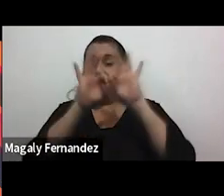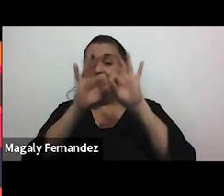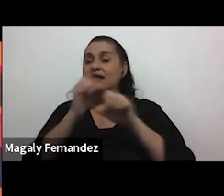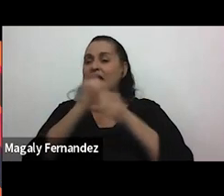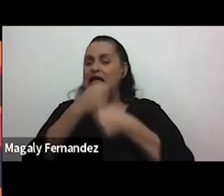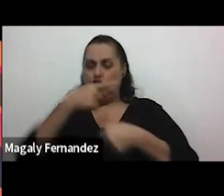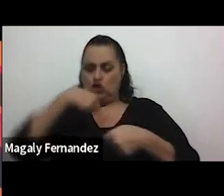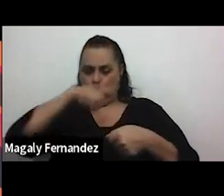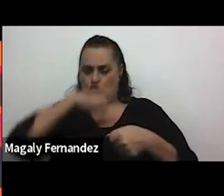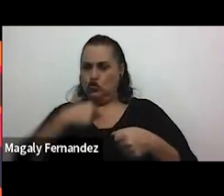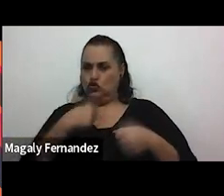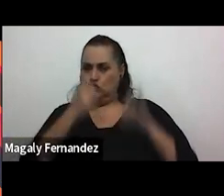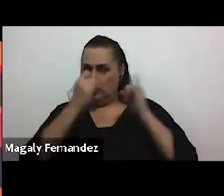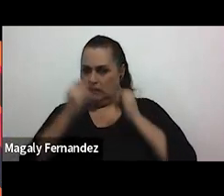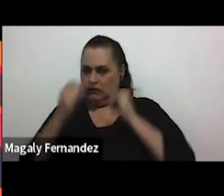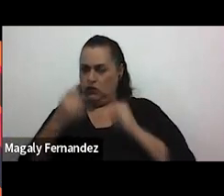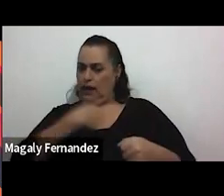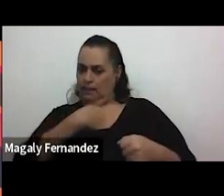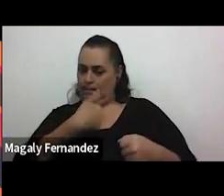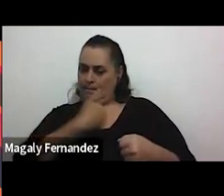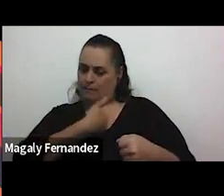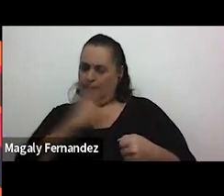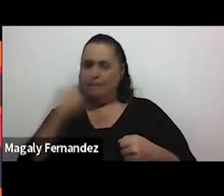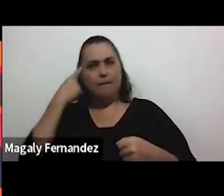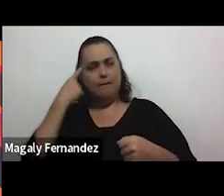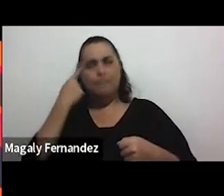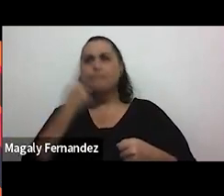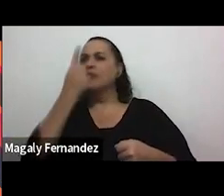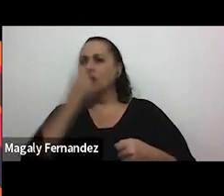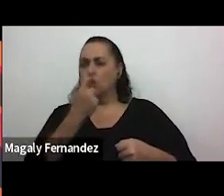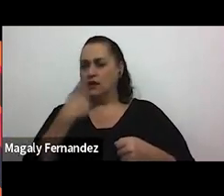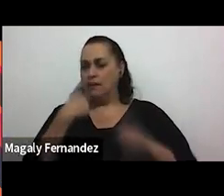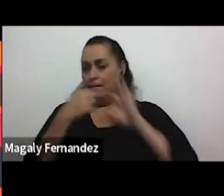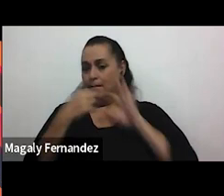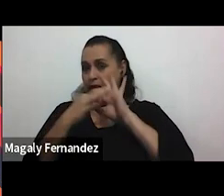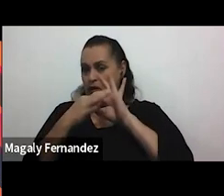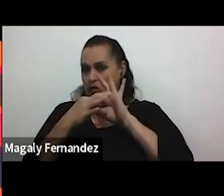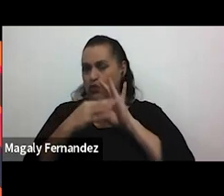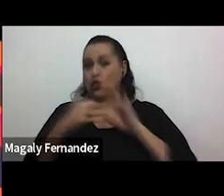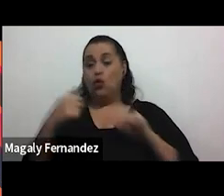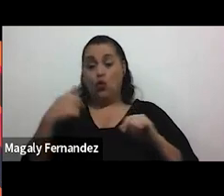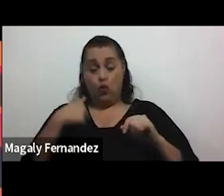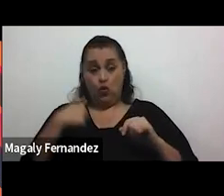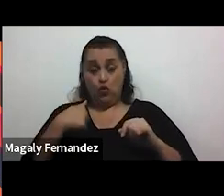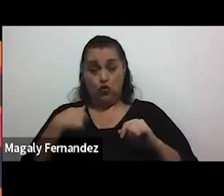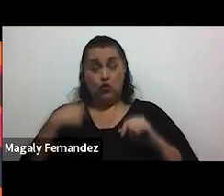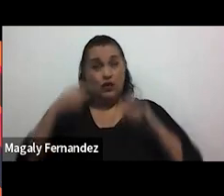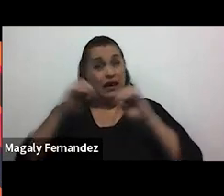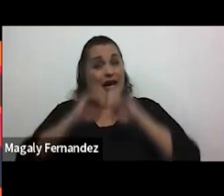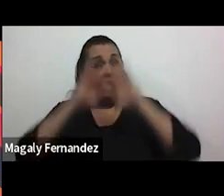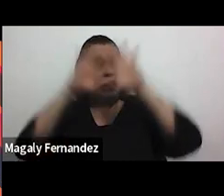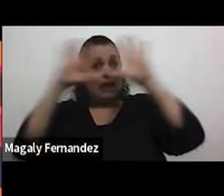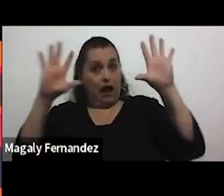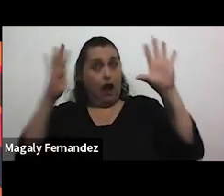preguntas individuales antes de pensar ya en el propio vínculo de pareja ¿por qué? porque cuando tengo un posicionamiento